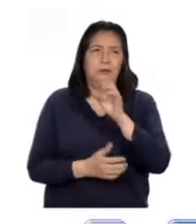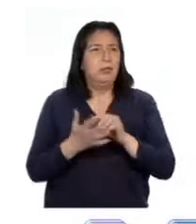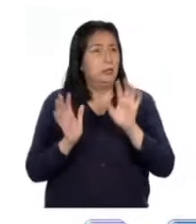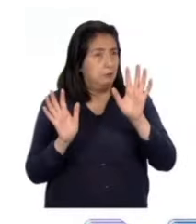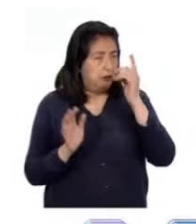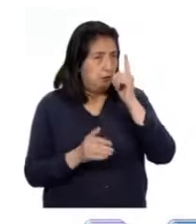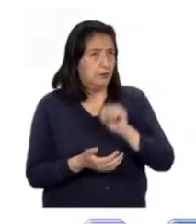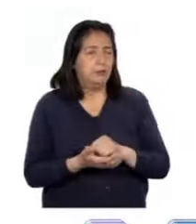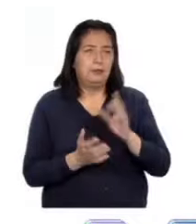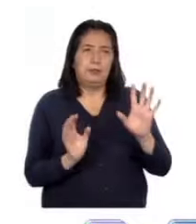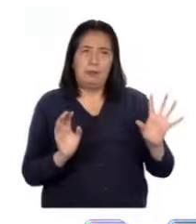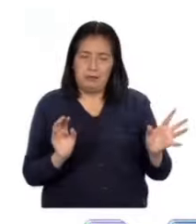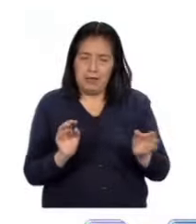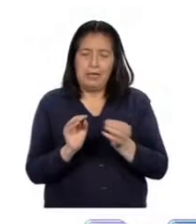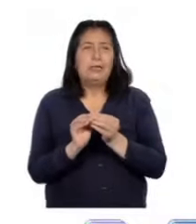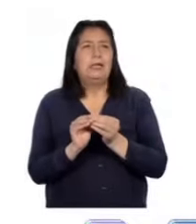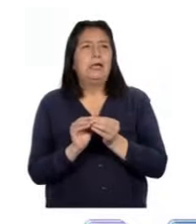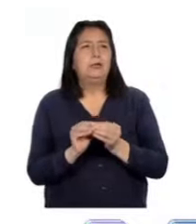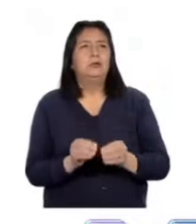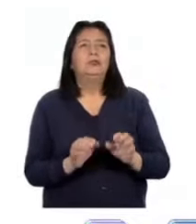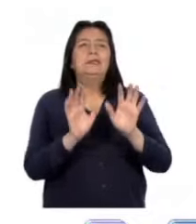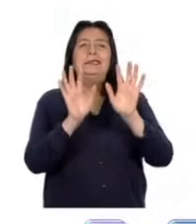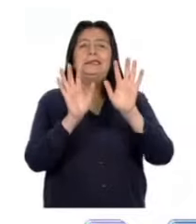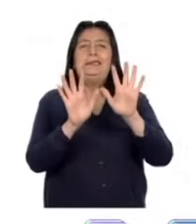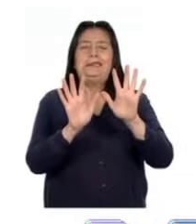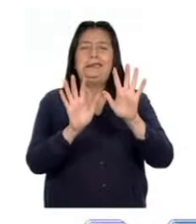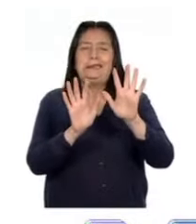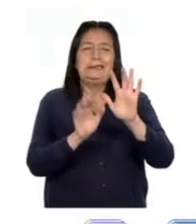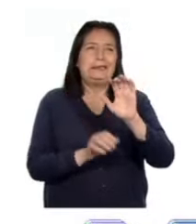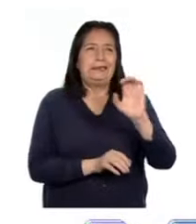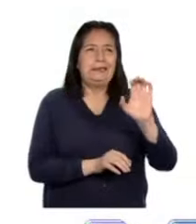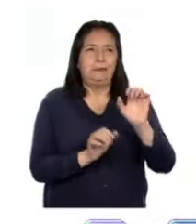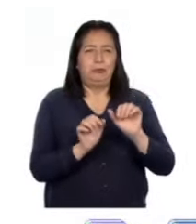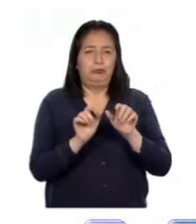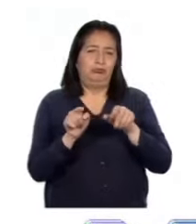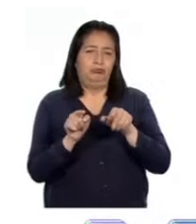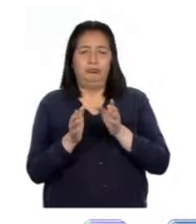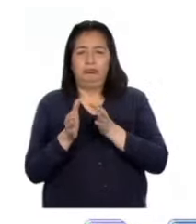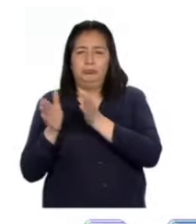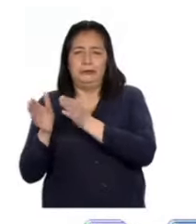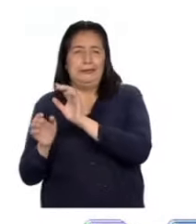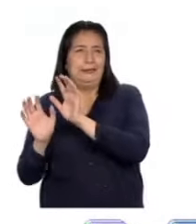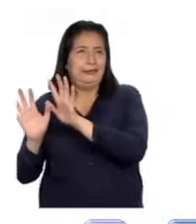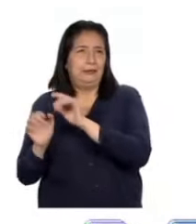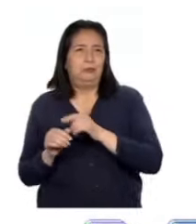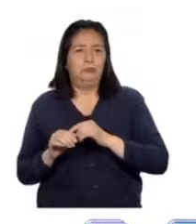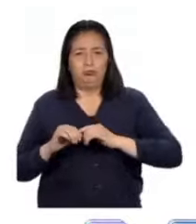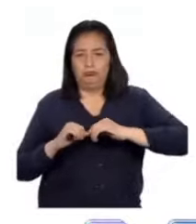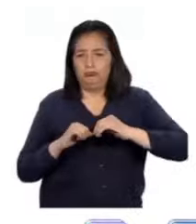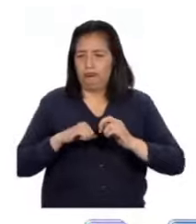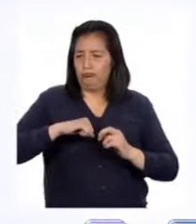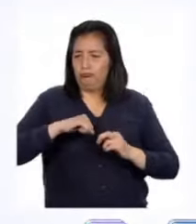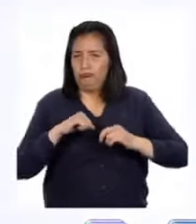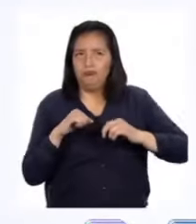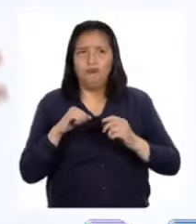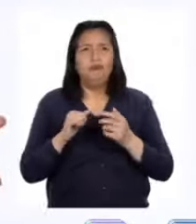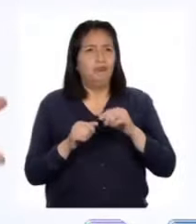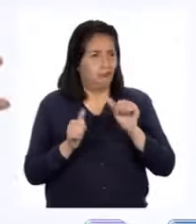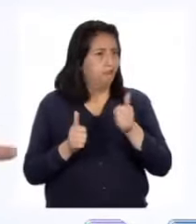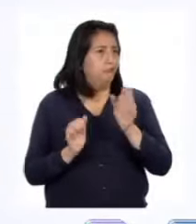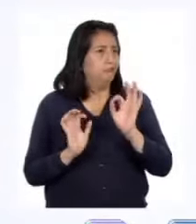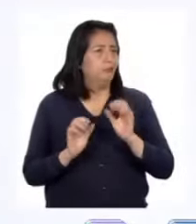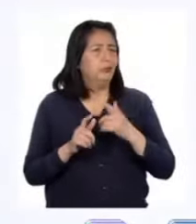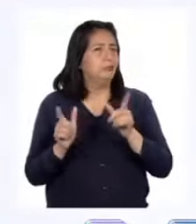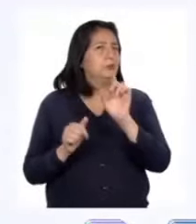te parece si agregamos unos 10 centímetros a cada lado? De esa manera podrán moverse con mayor libertad. Muy